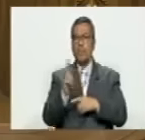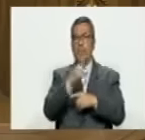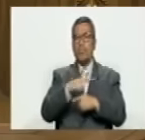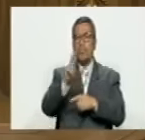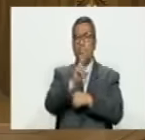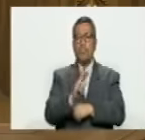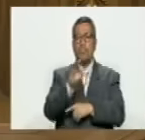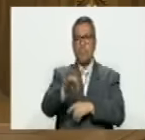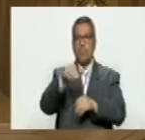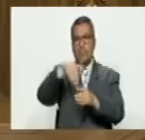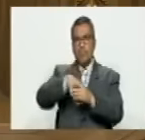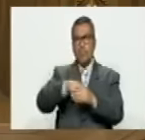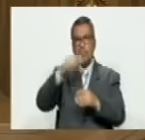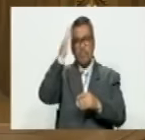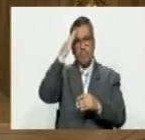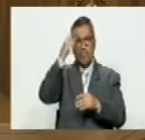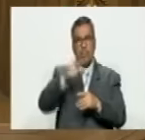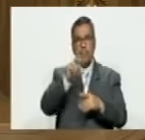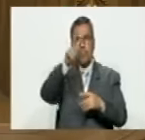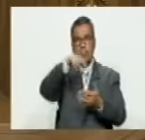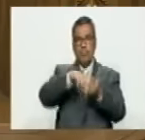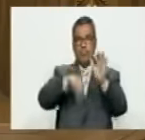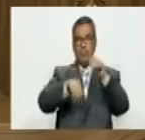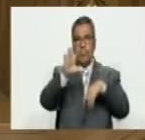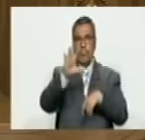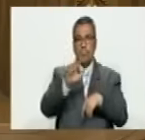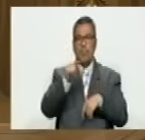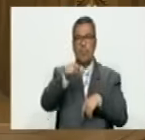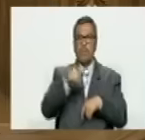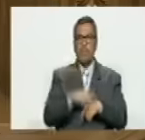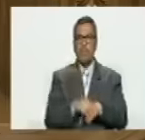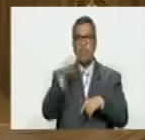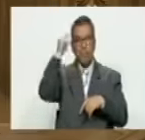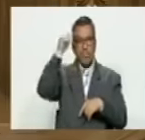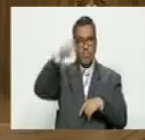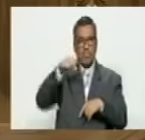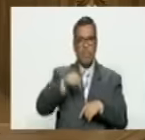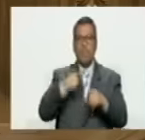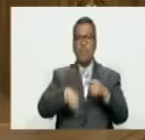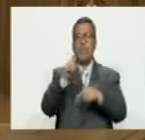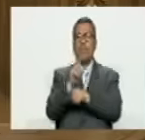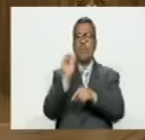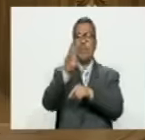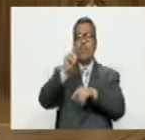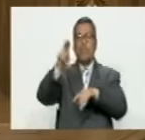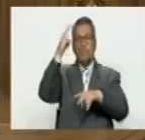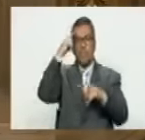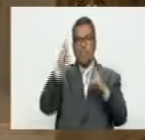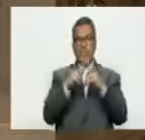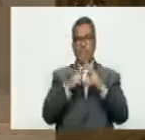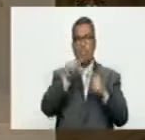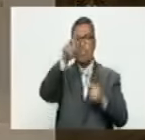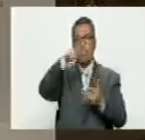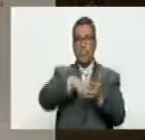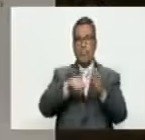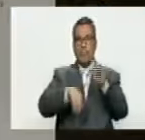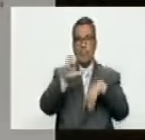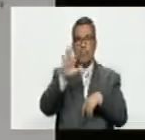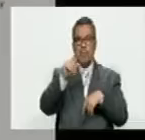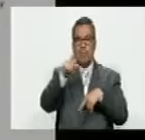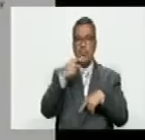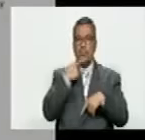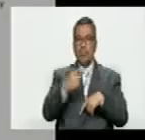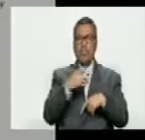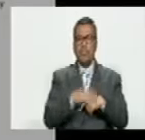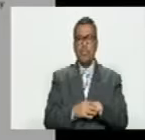elección que ha reconocido es la del 2015 de hecho hoy la única asamblea que reconoce es la del 2015 y así lo